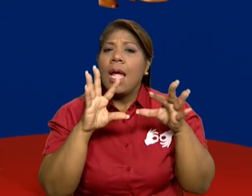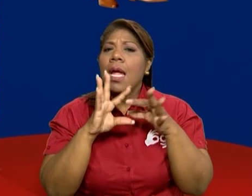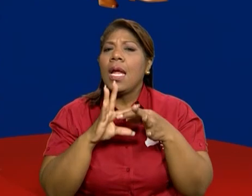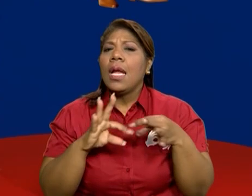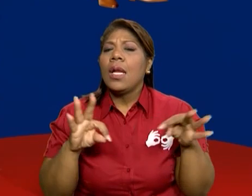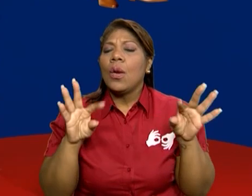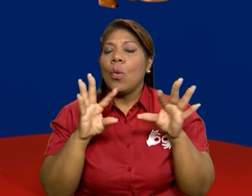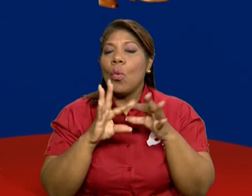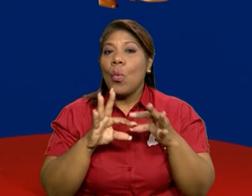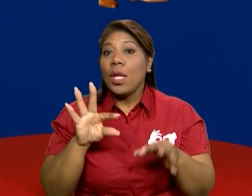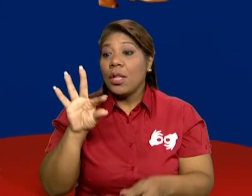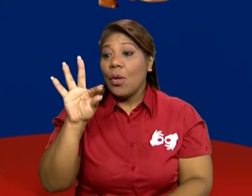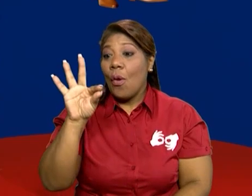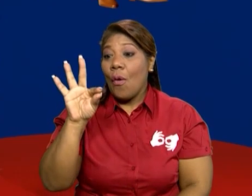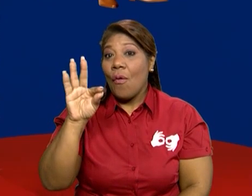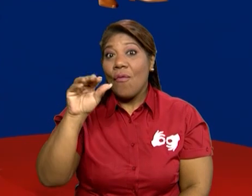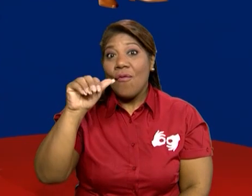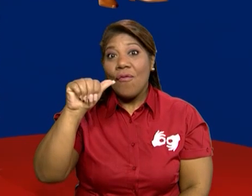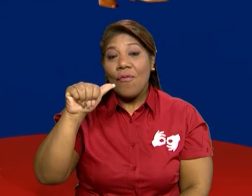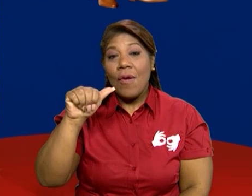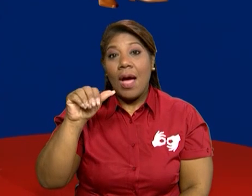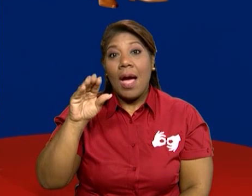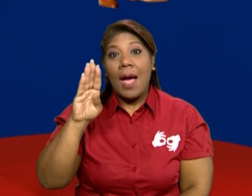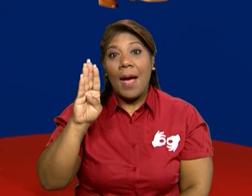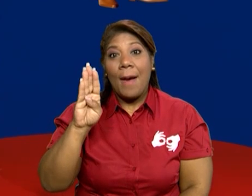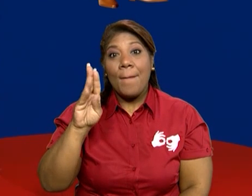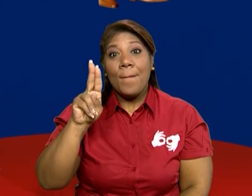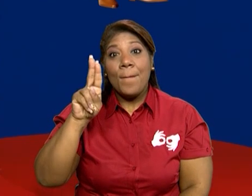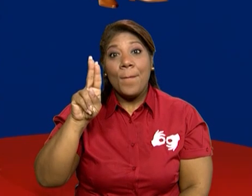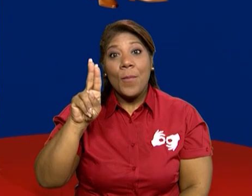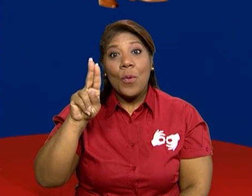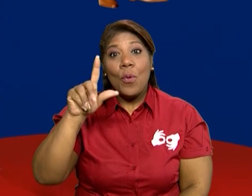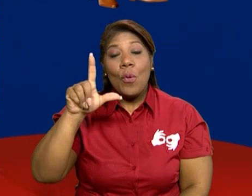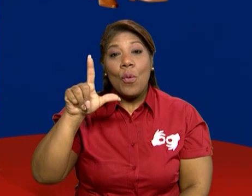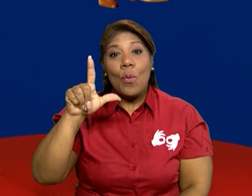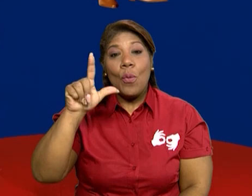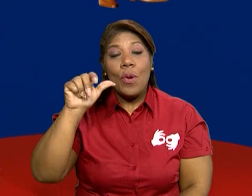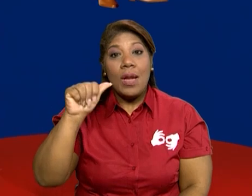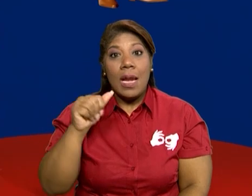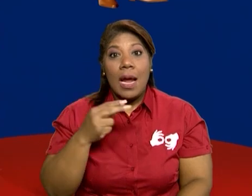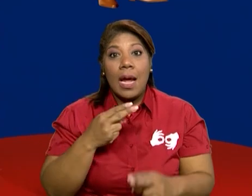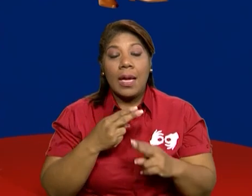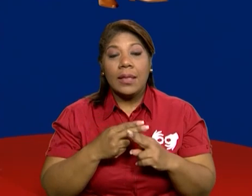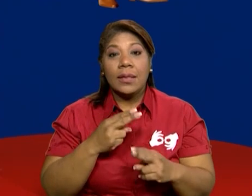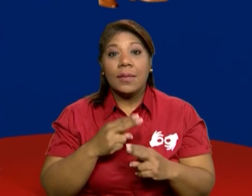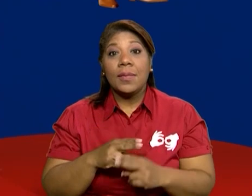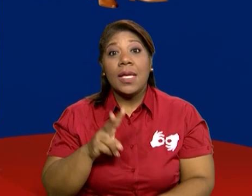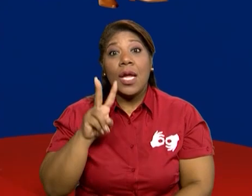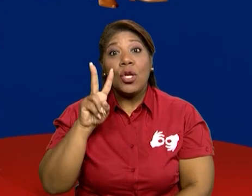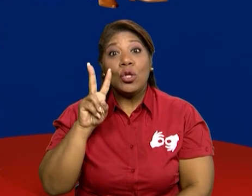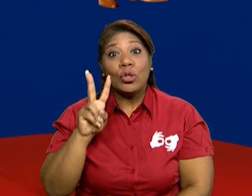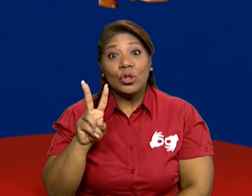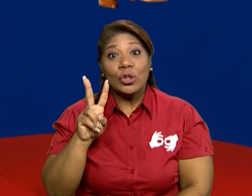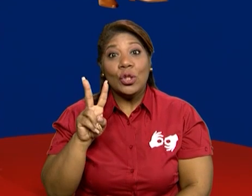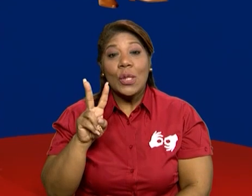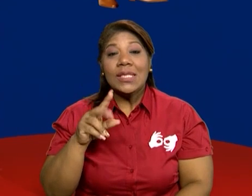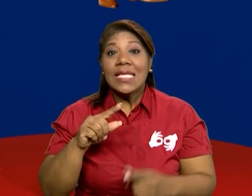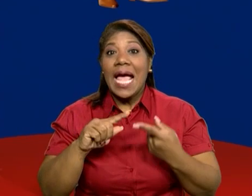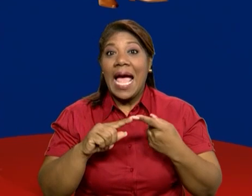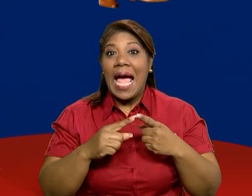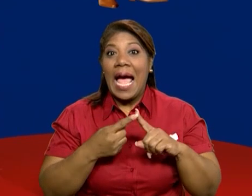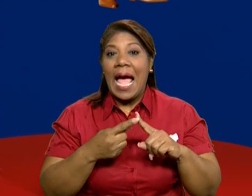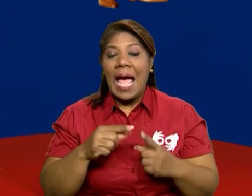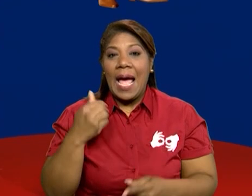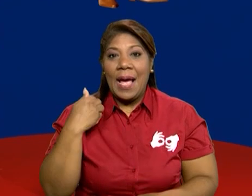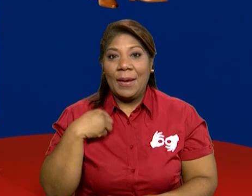comenta el mensaje de la misma. La fábula se llama los dos amigos. Y es